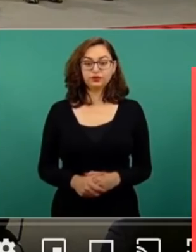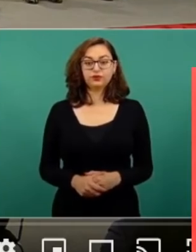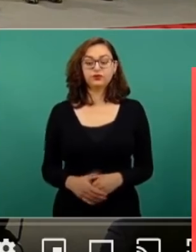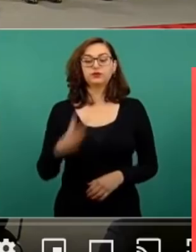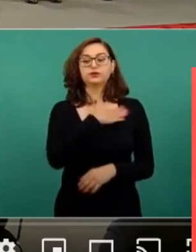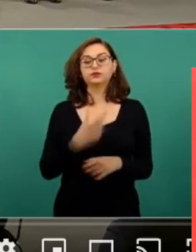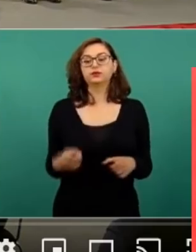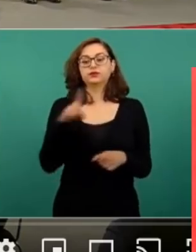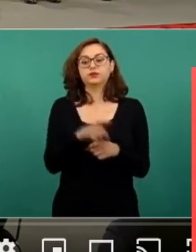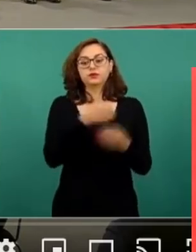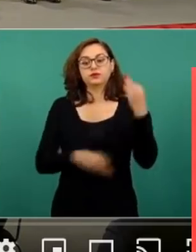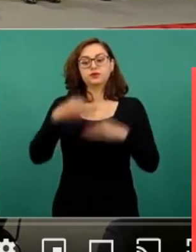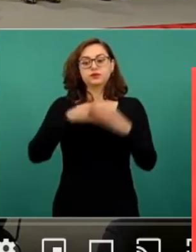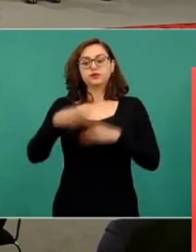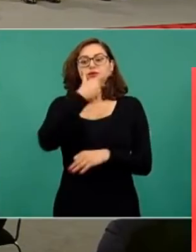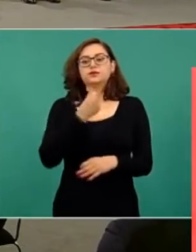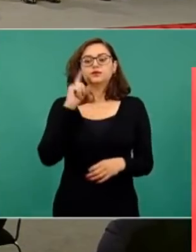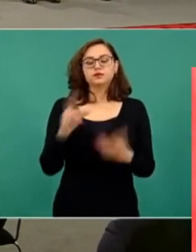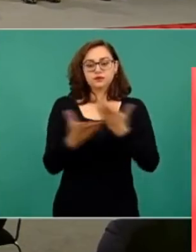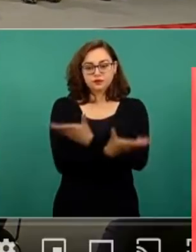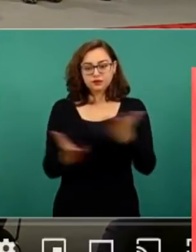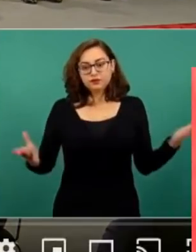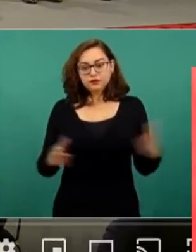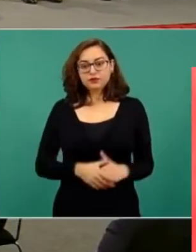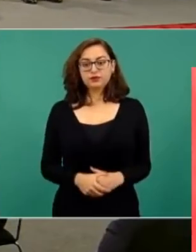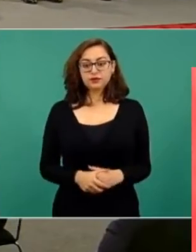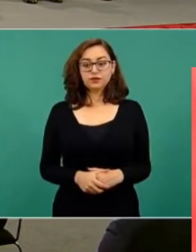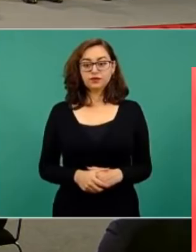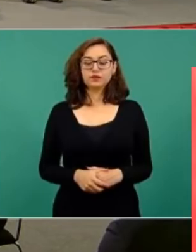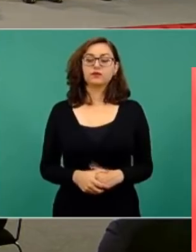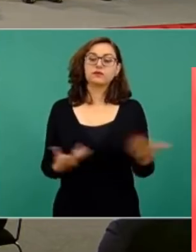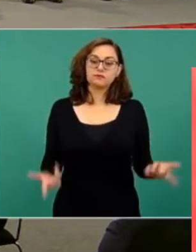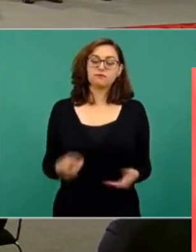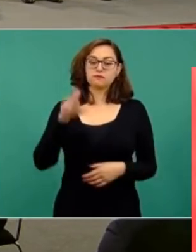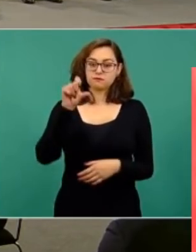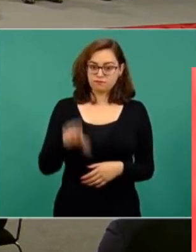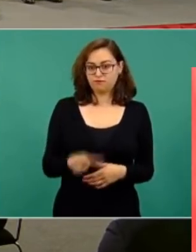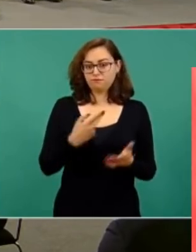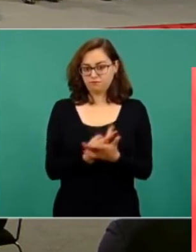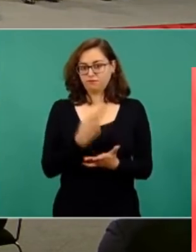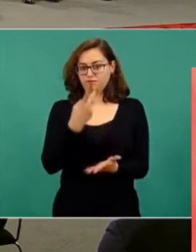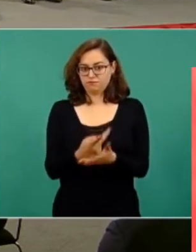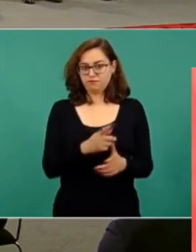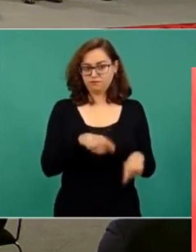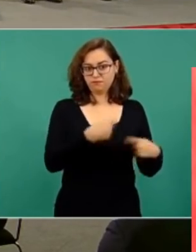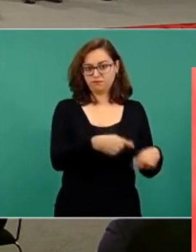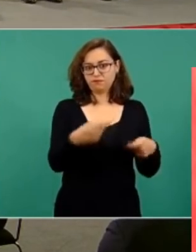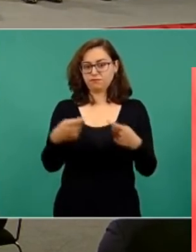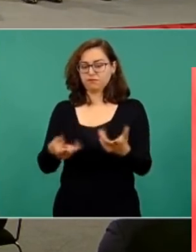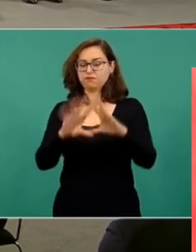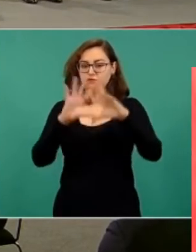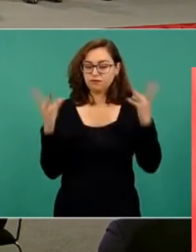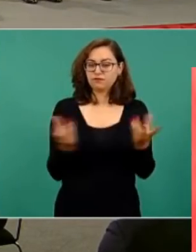Buenos días a todas y a todos. Muy bien, el premio que hoy, como lo hizo referencia el presidente, derivado del sorteo de la lotería, el total del